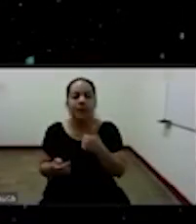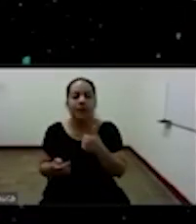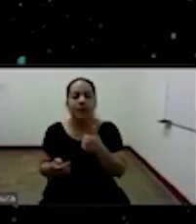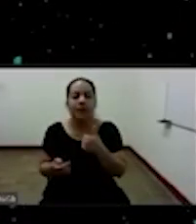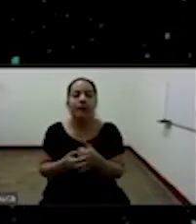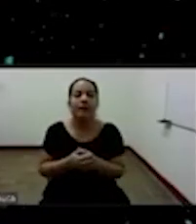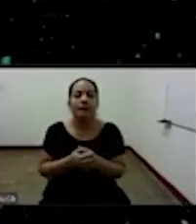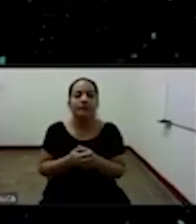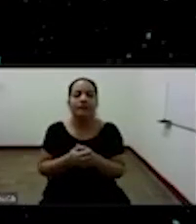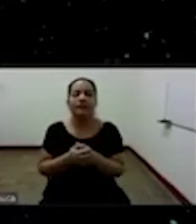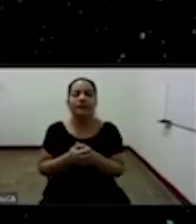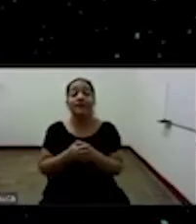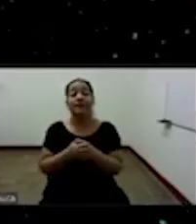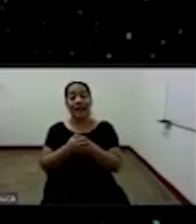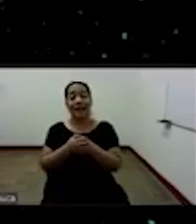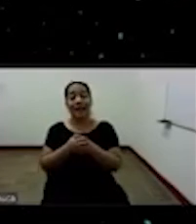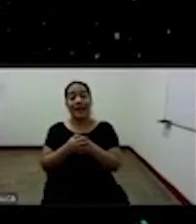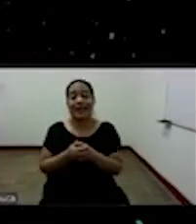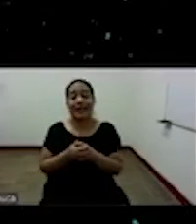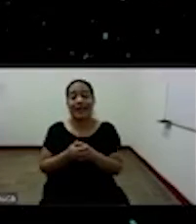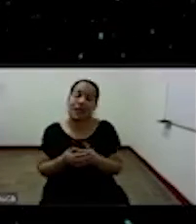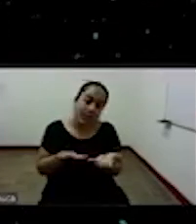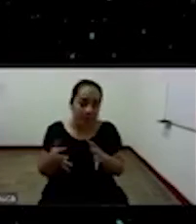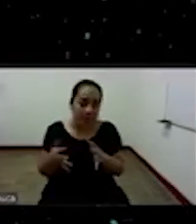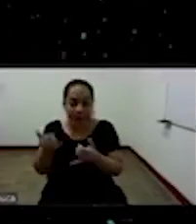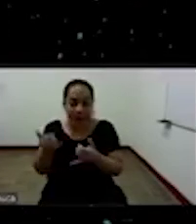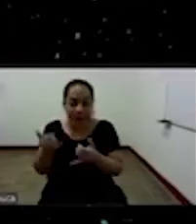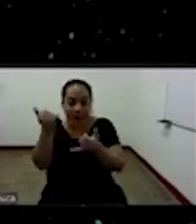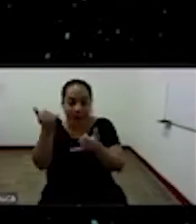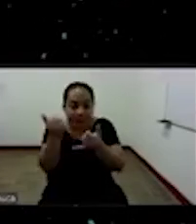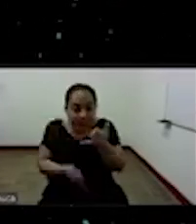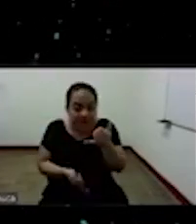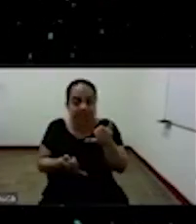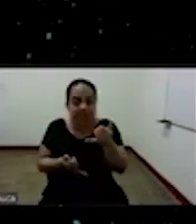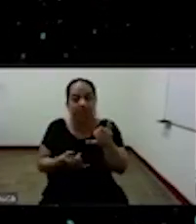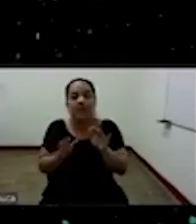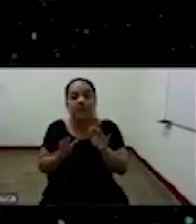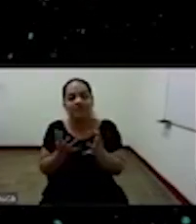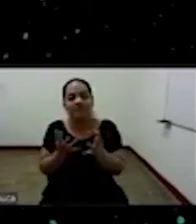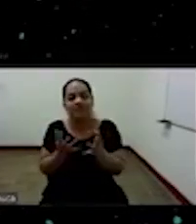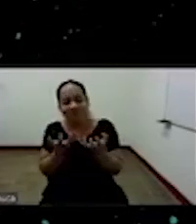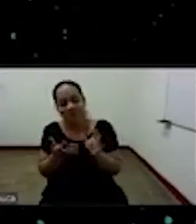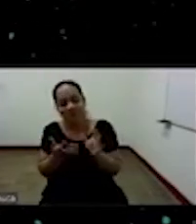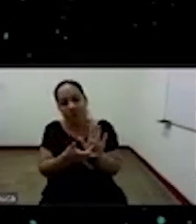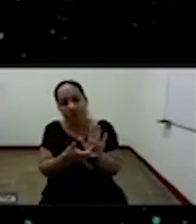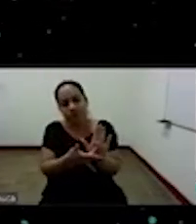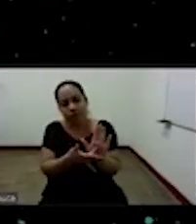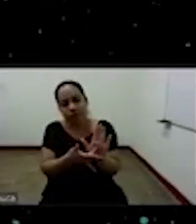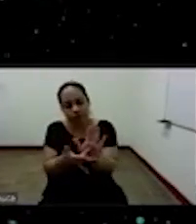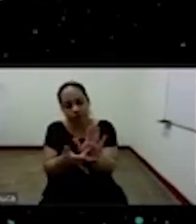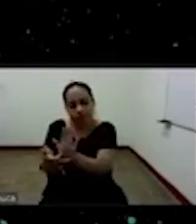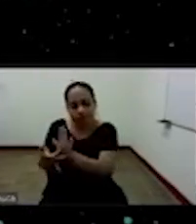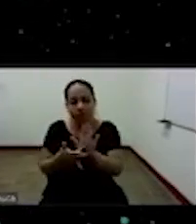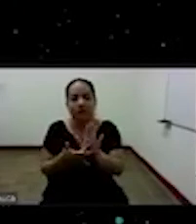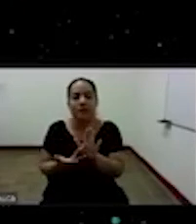y para ir digamos cerrando quiero poner eh